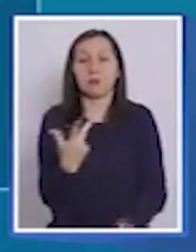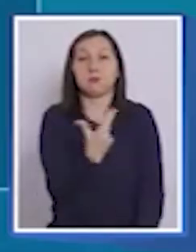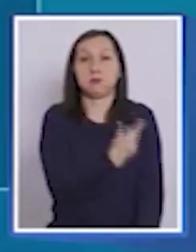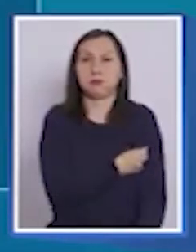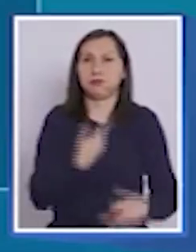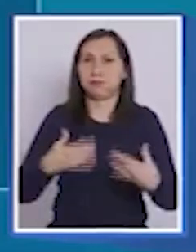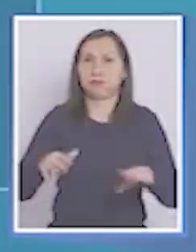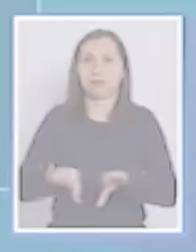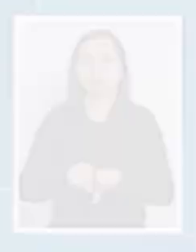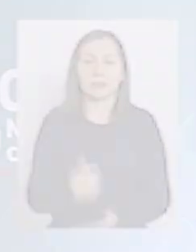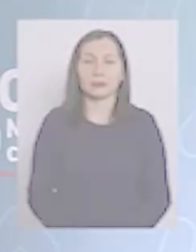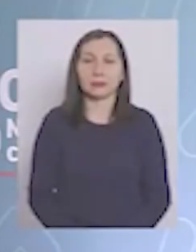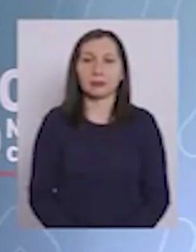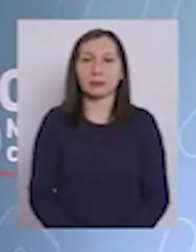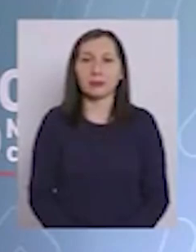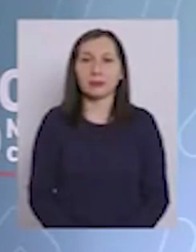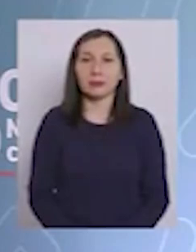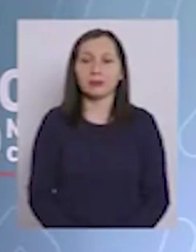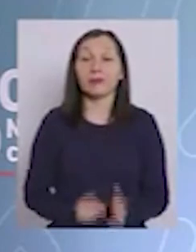ya completaron su vacunación.